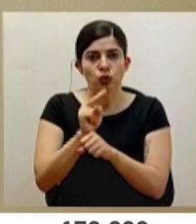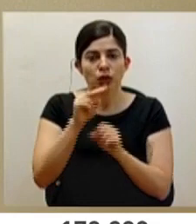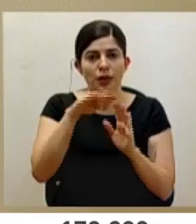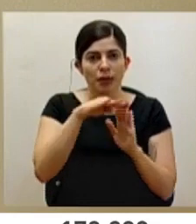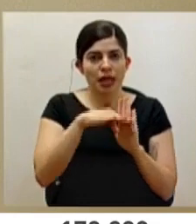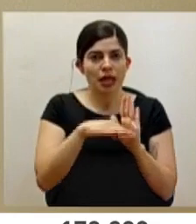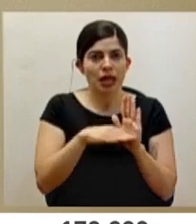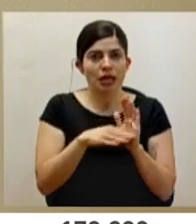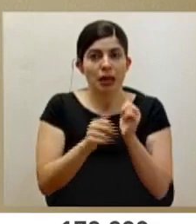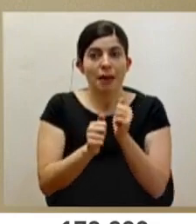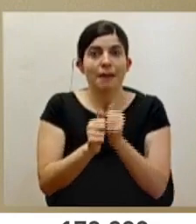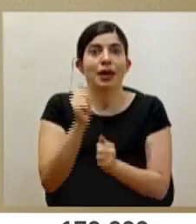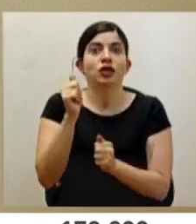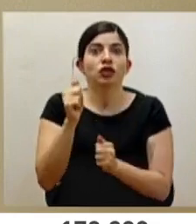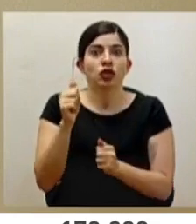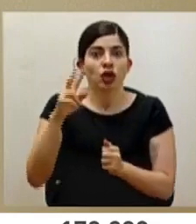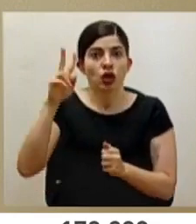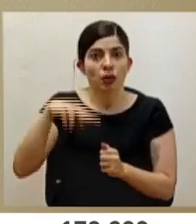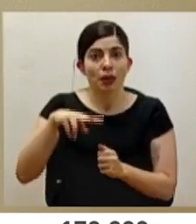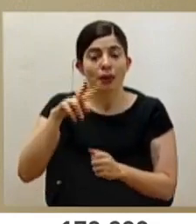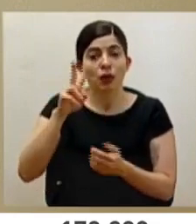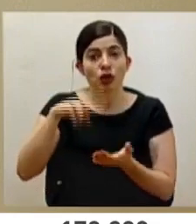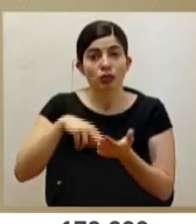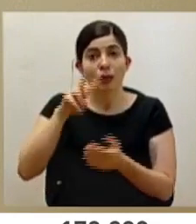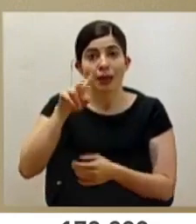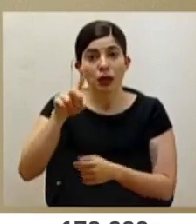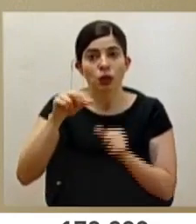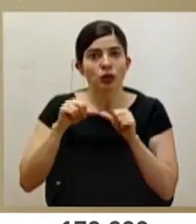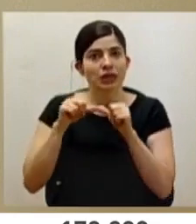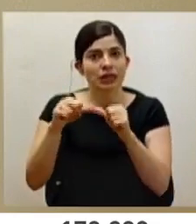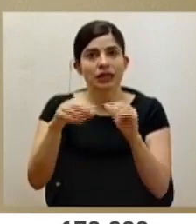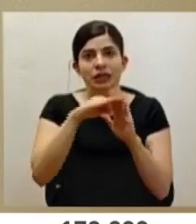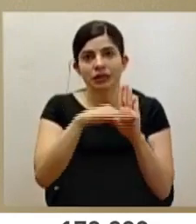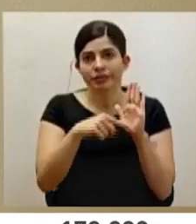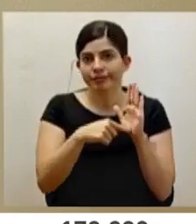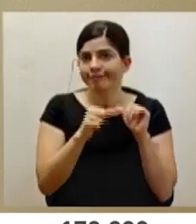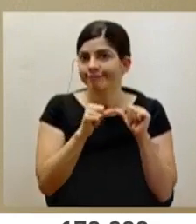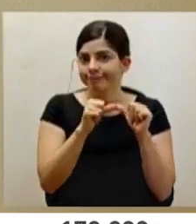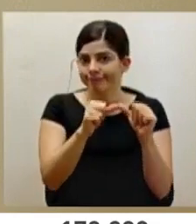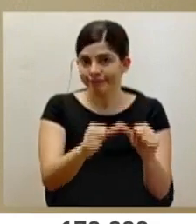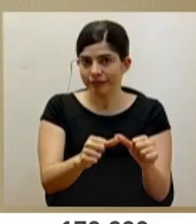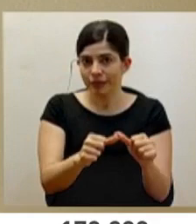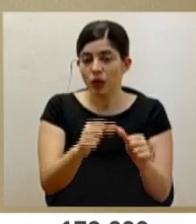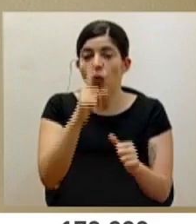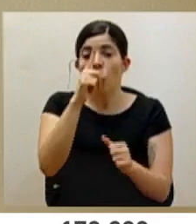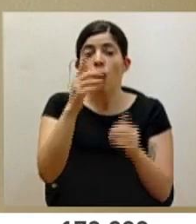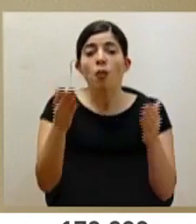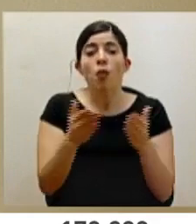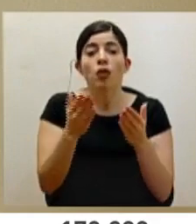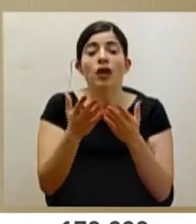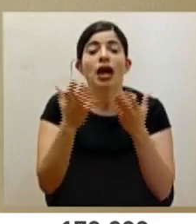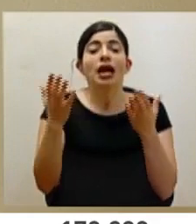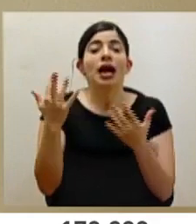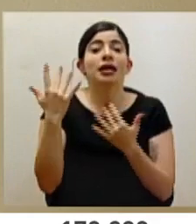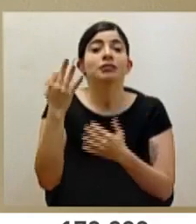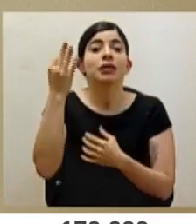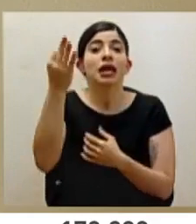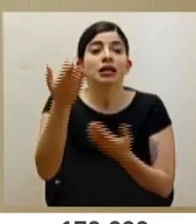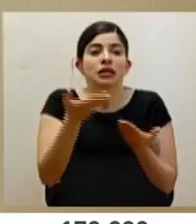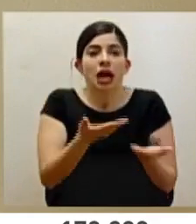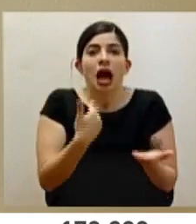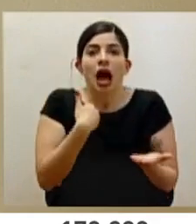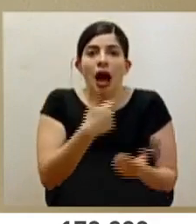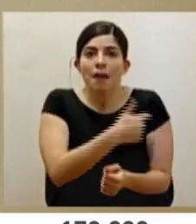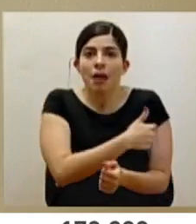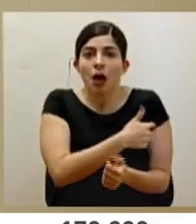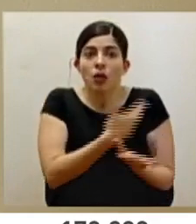en gran parte o en buena parte del 2021. Como ya lo hemos dicho, con el gran aliciente, con la gran esperanza que ya tenemos la vacuna